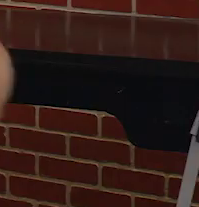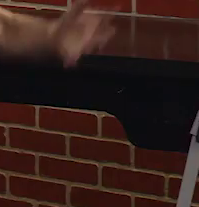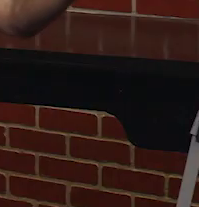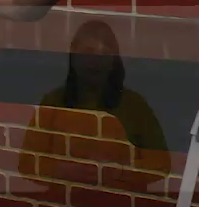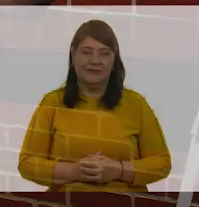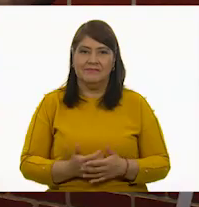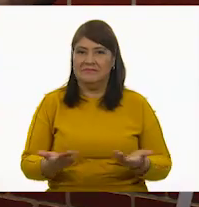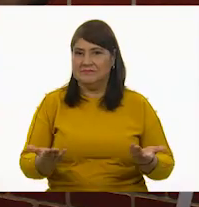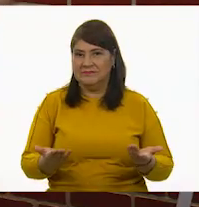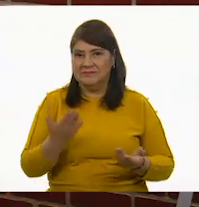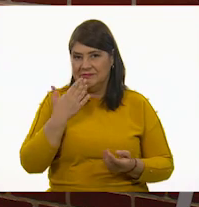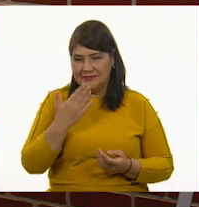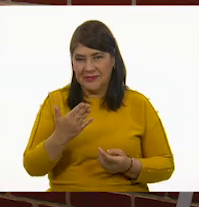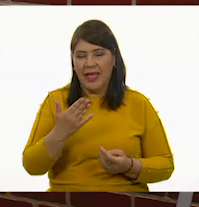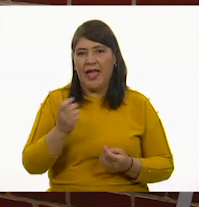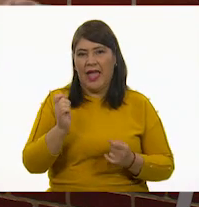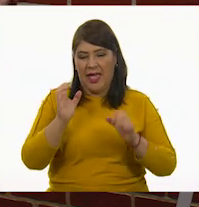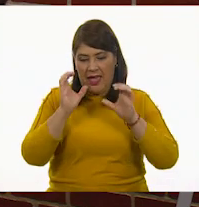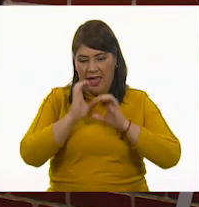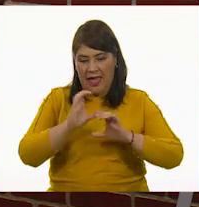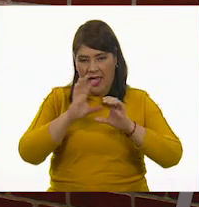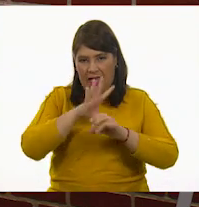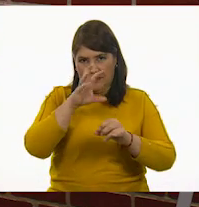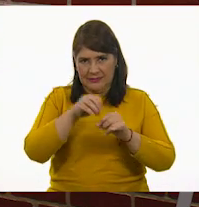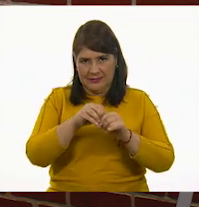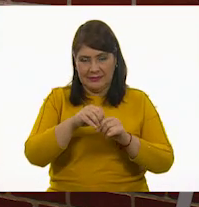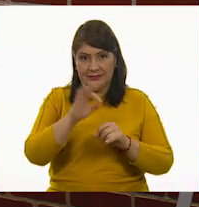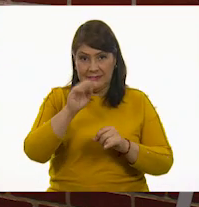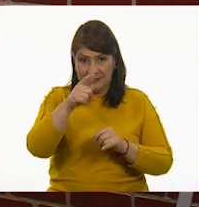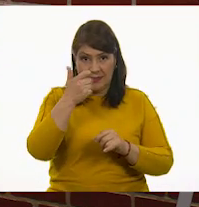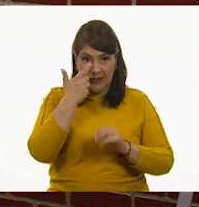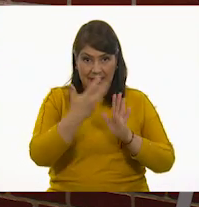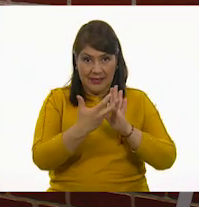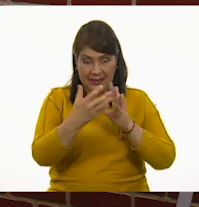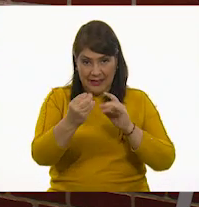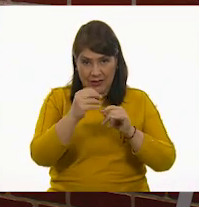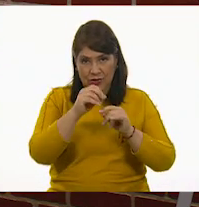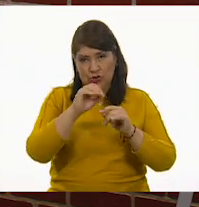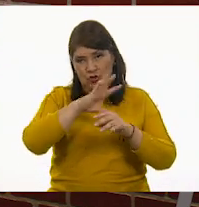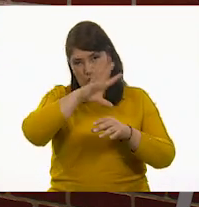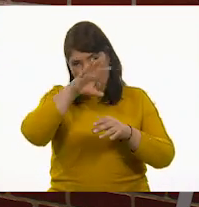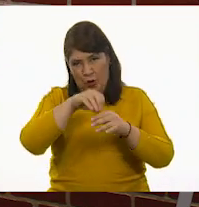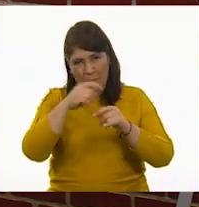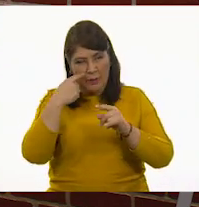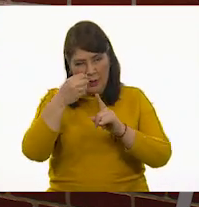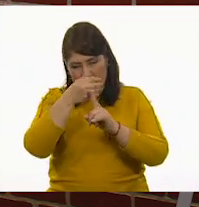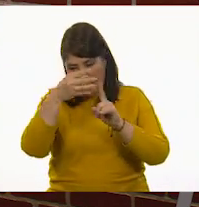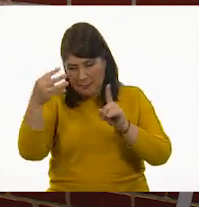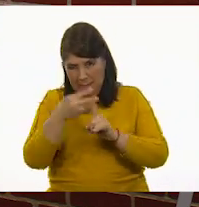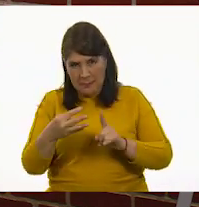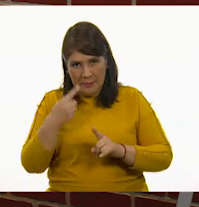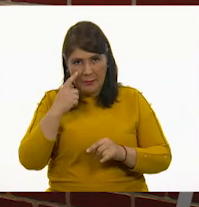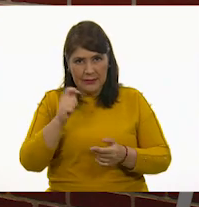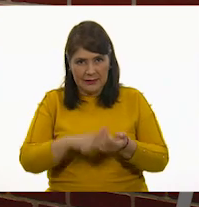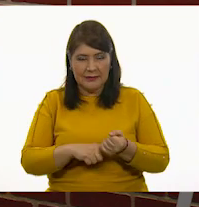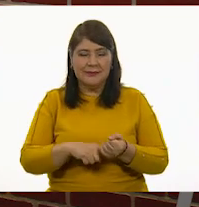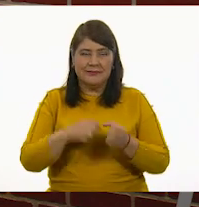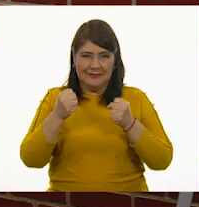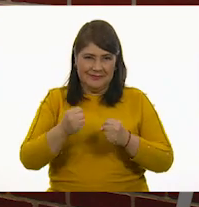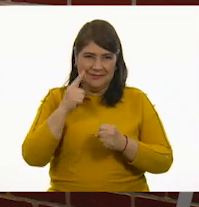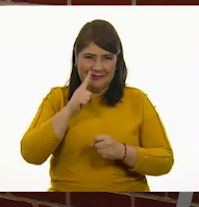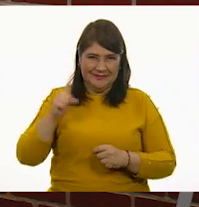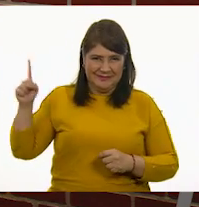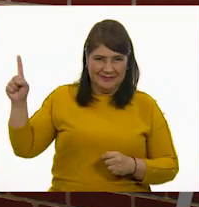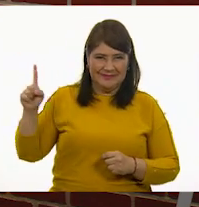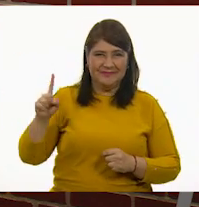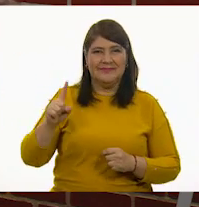Bueno, pues ya la entonamos completa. Si atreven a cantarla de arriba abajo, estoy seguro que sí. Un,